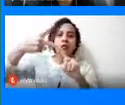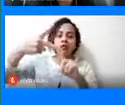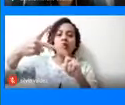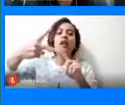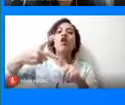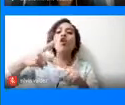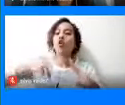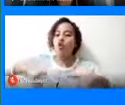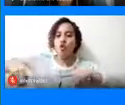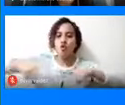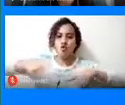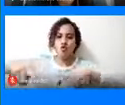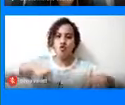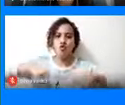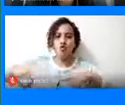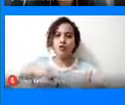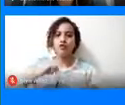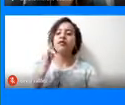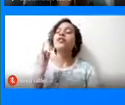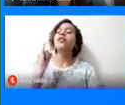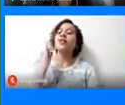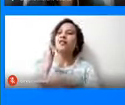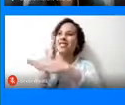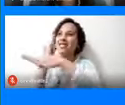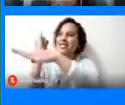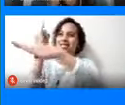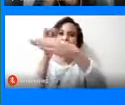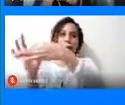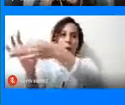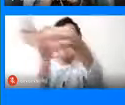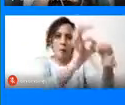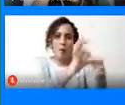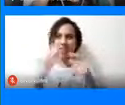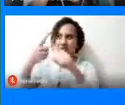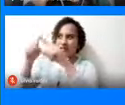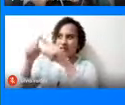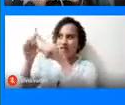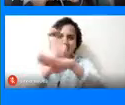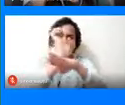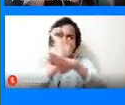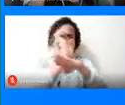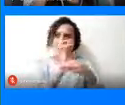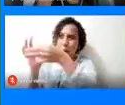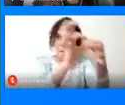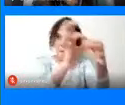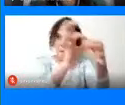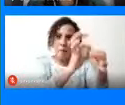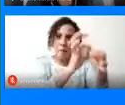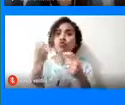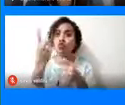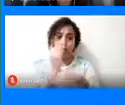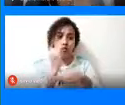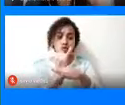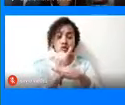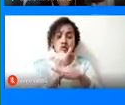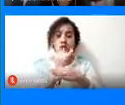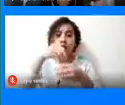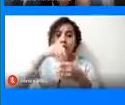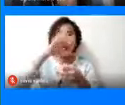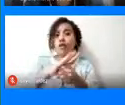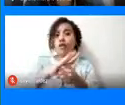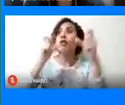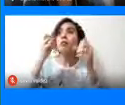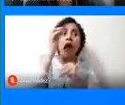coordinación interinstitucional, entonces no solo el Instituto Distrital de Turismo implementa o